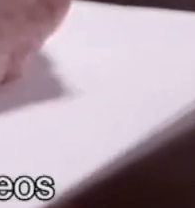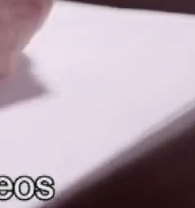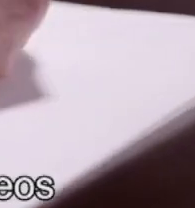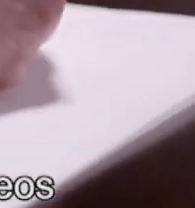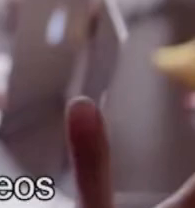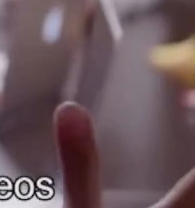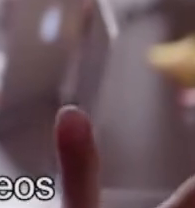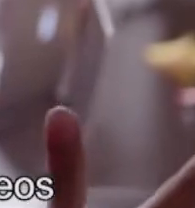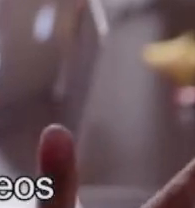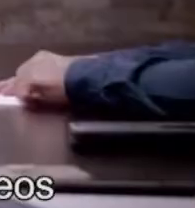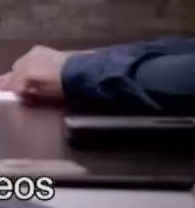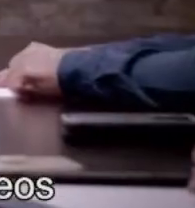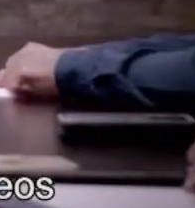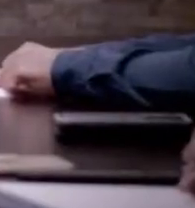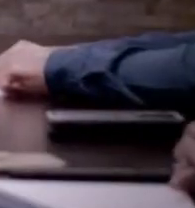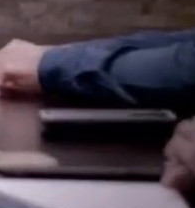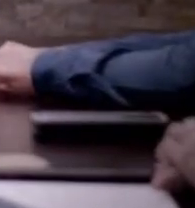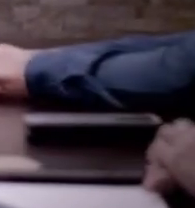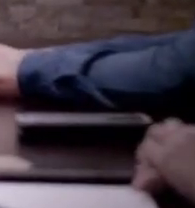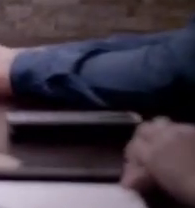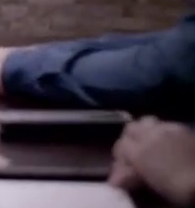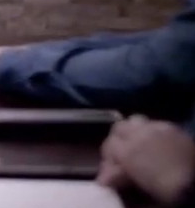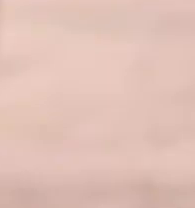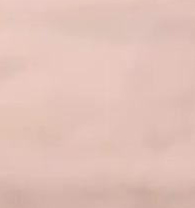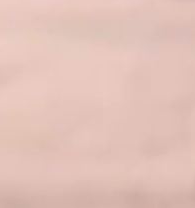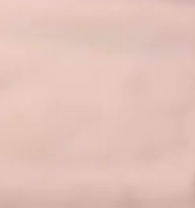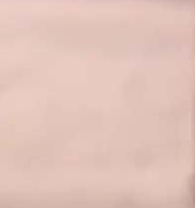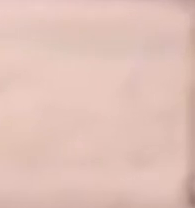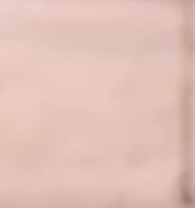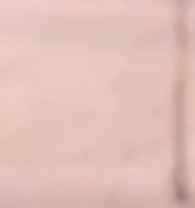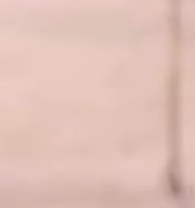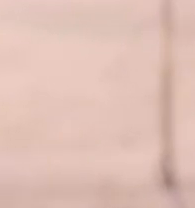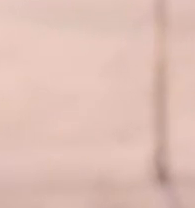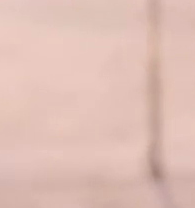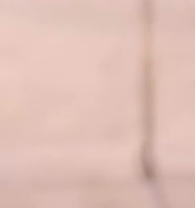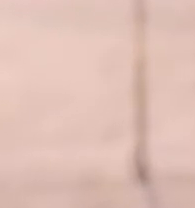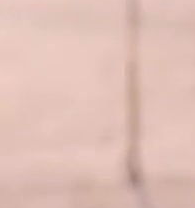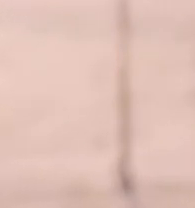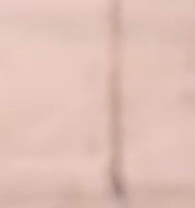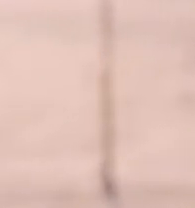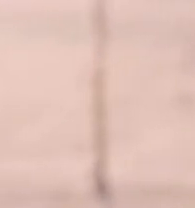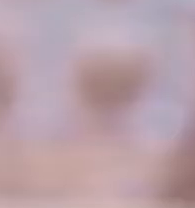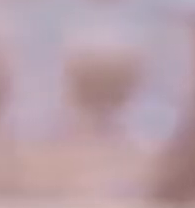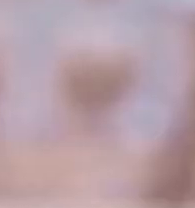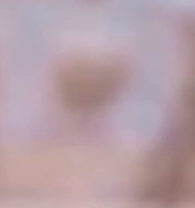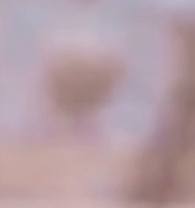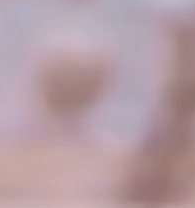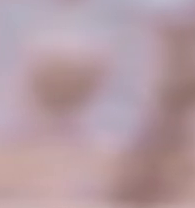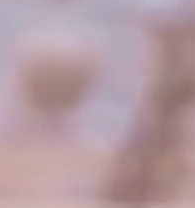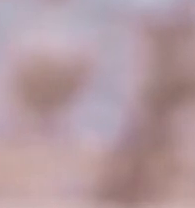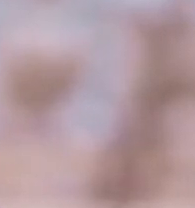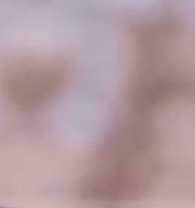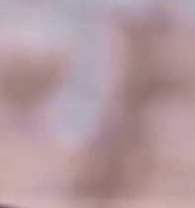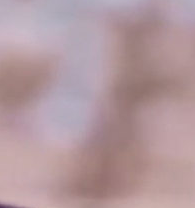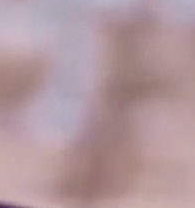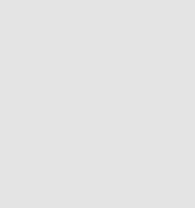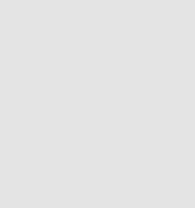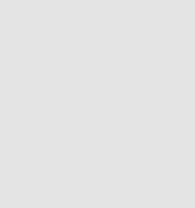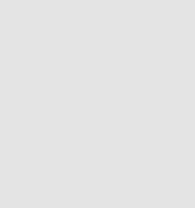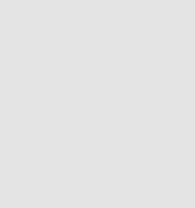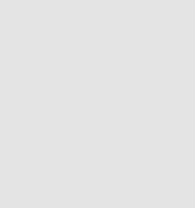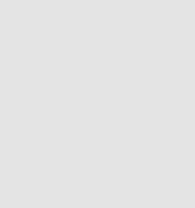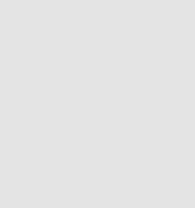ser líderes en generación de empleos y oportunidades. Con transparencia y sin corrupción, soy Clara Luz Flores.